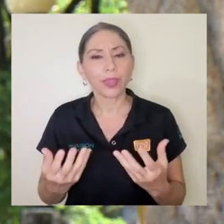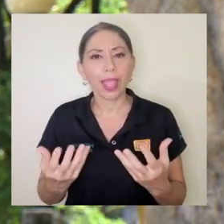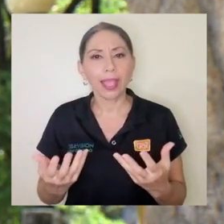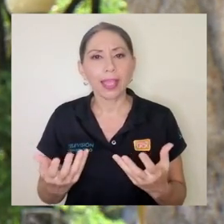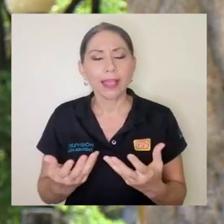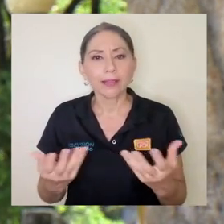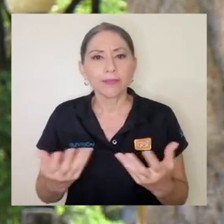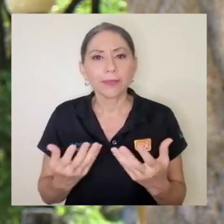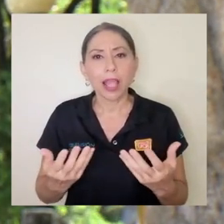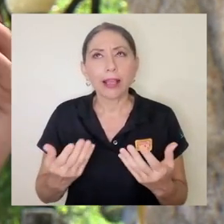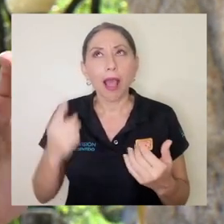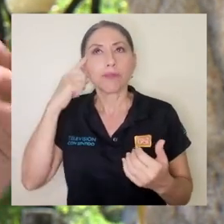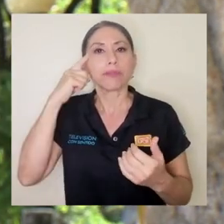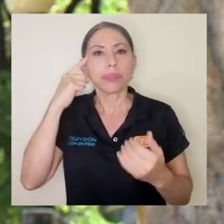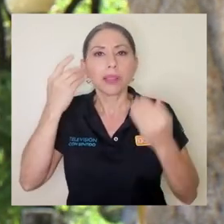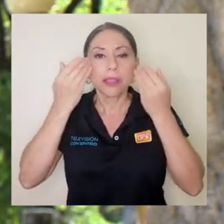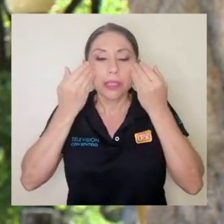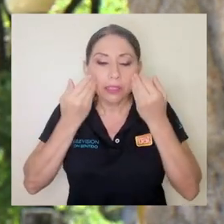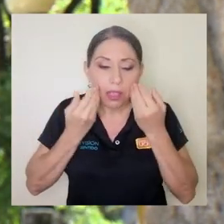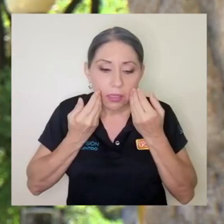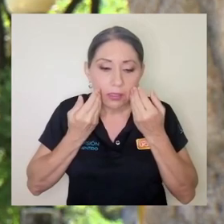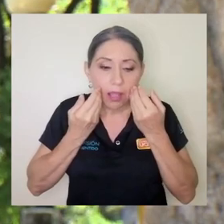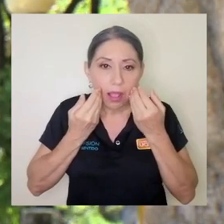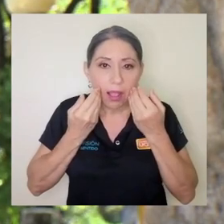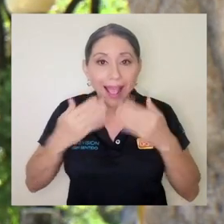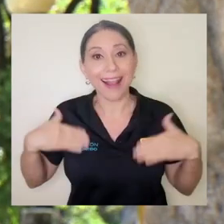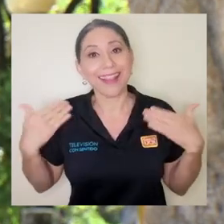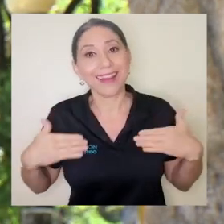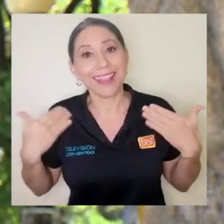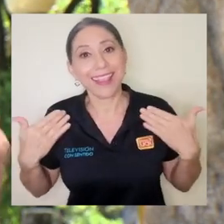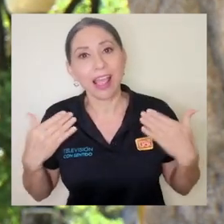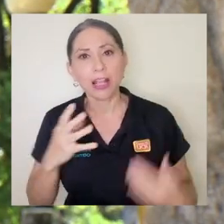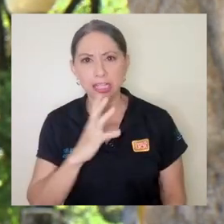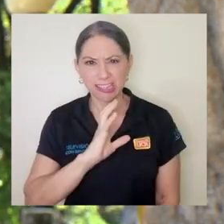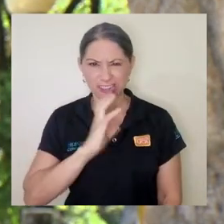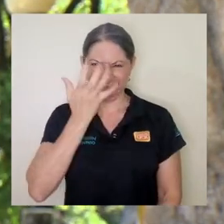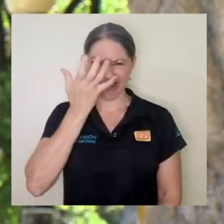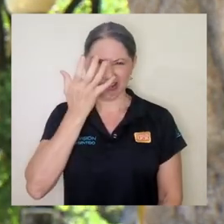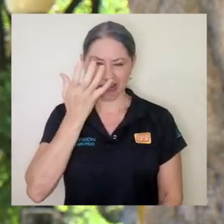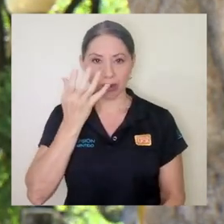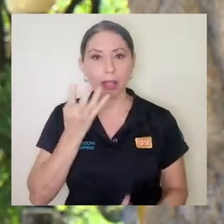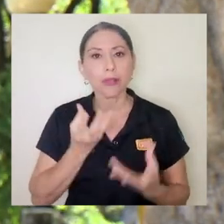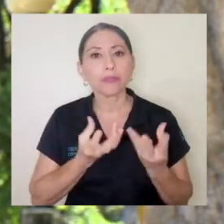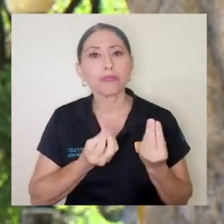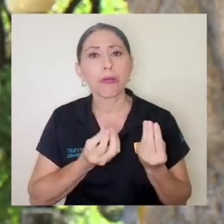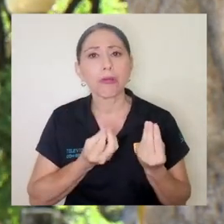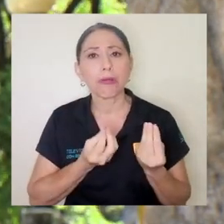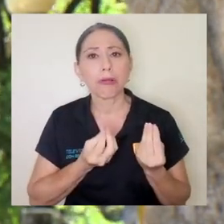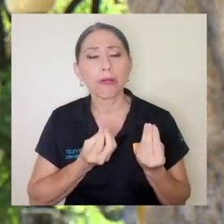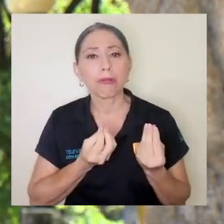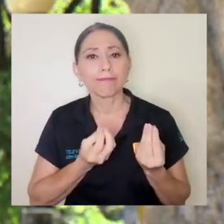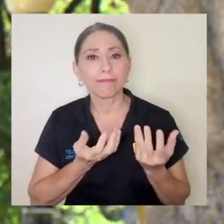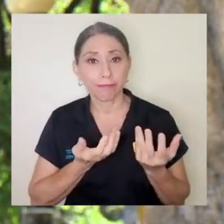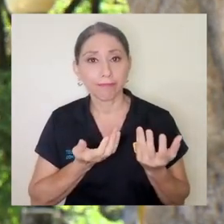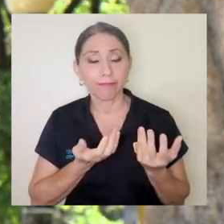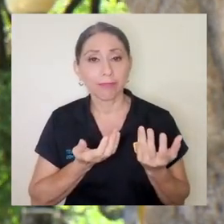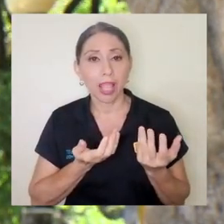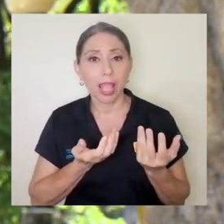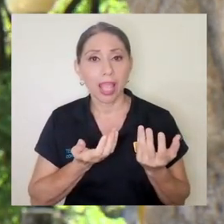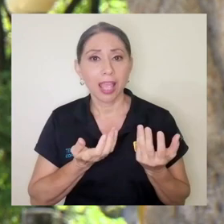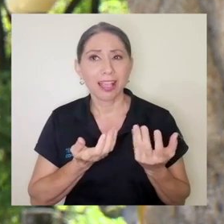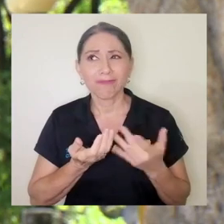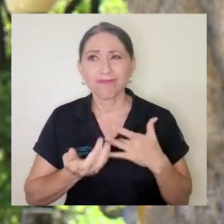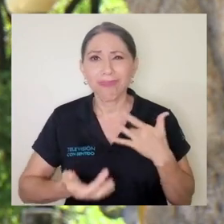o tendemos como a ubicar la tristeza, la alegría, el enojo, el miedo,